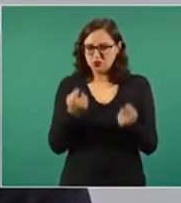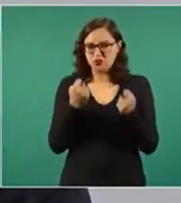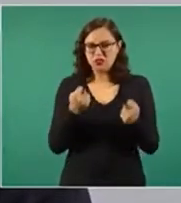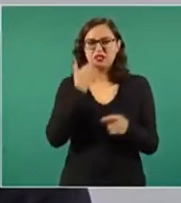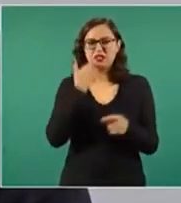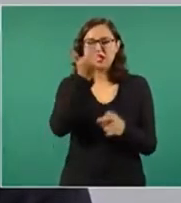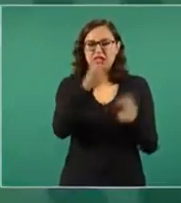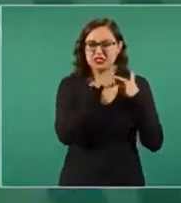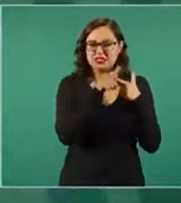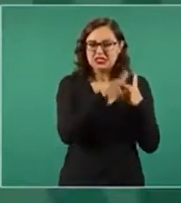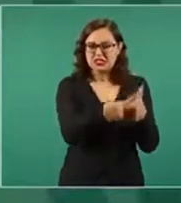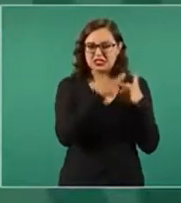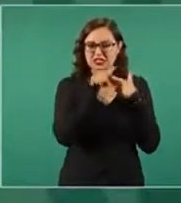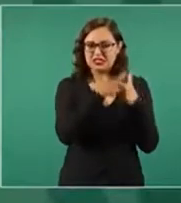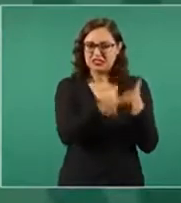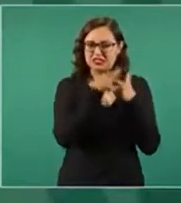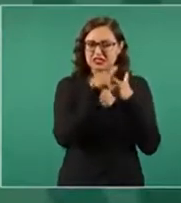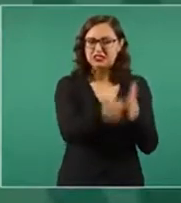hay que